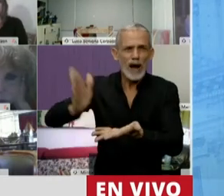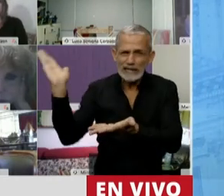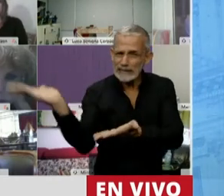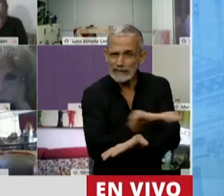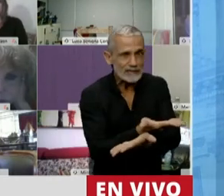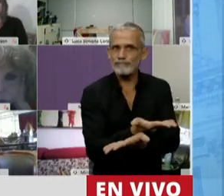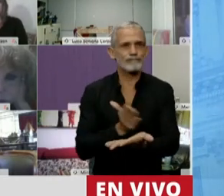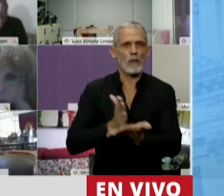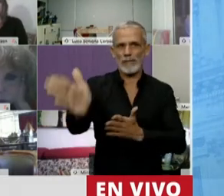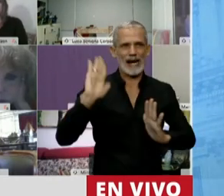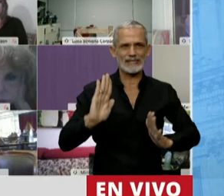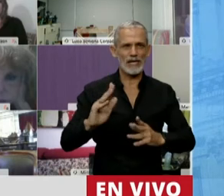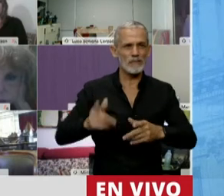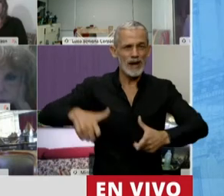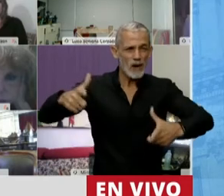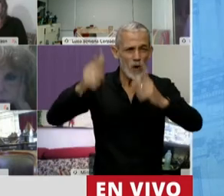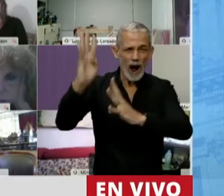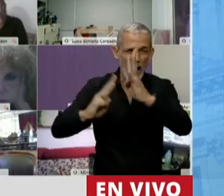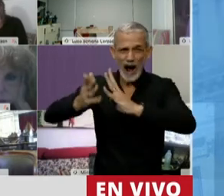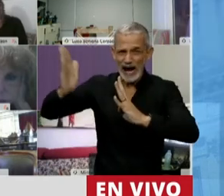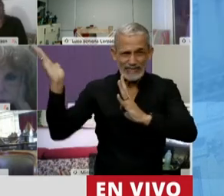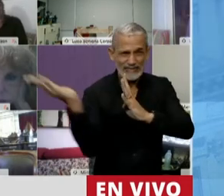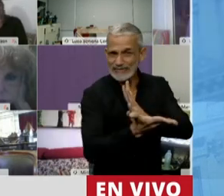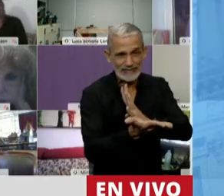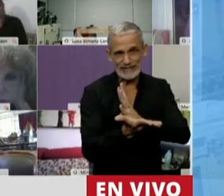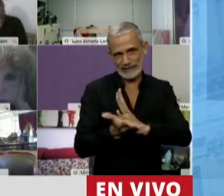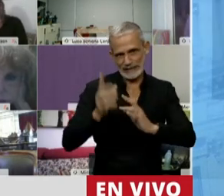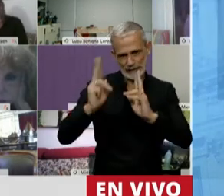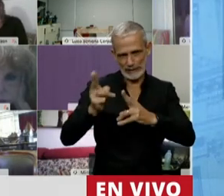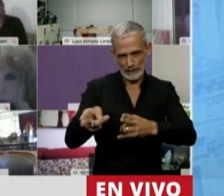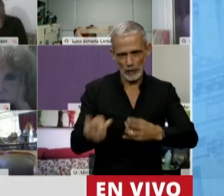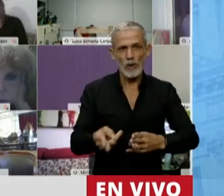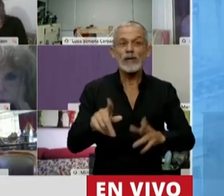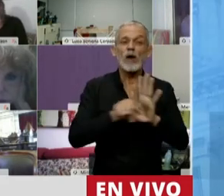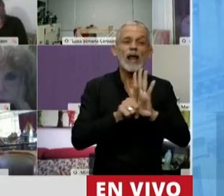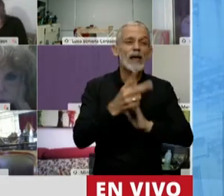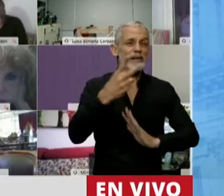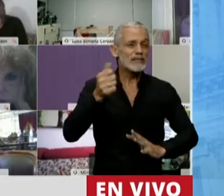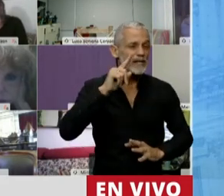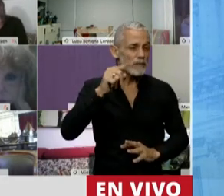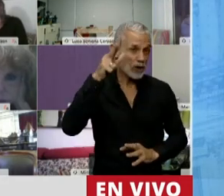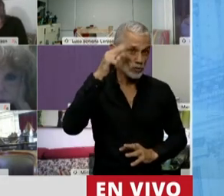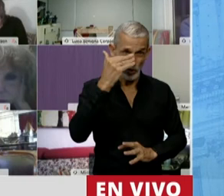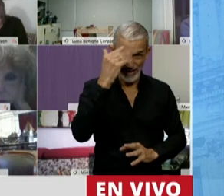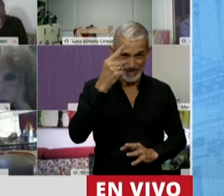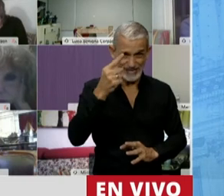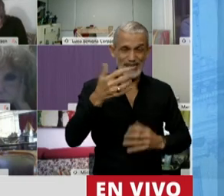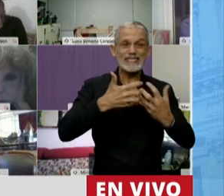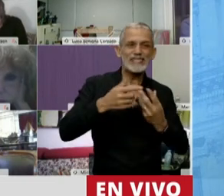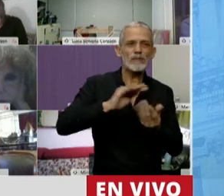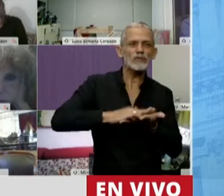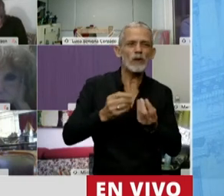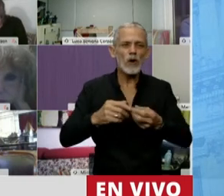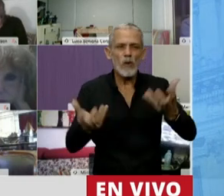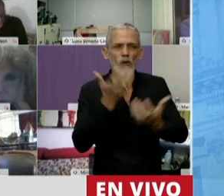perfecidad. Y respecto, y terminando, Presidente, de la ley 26.815 del sistema del manejo del